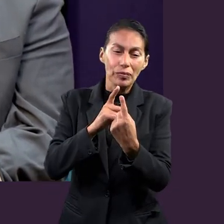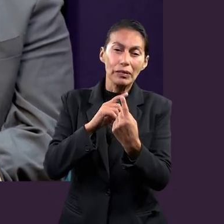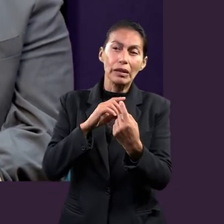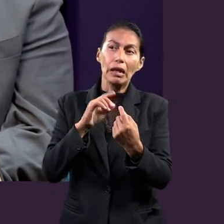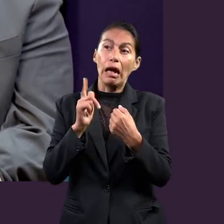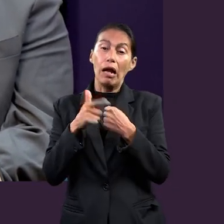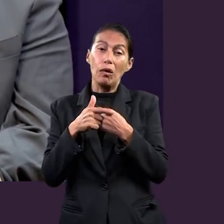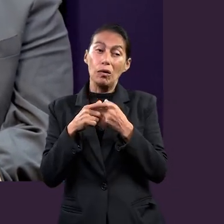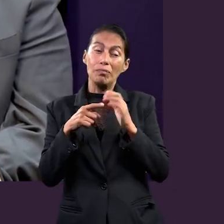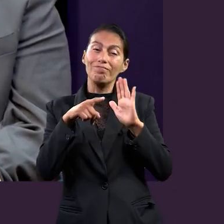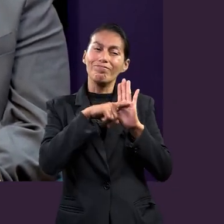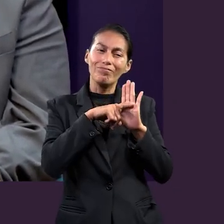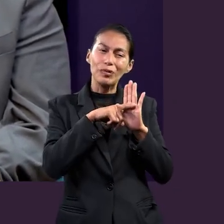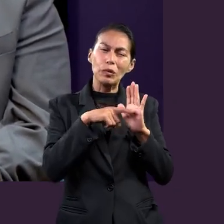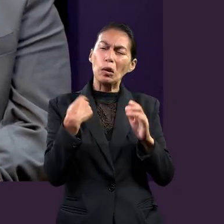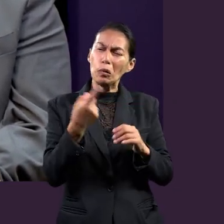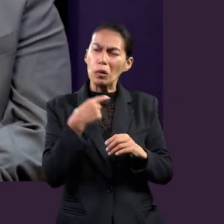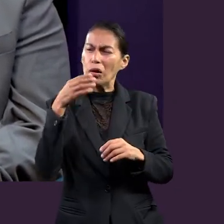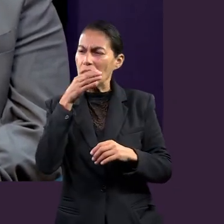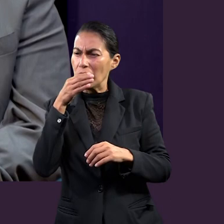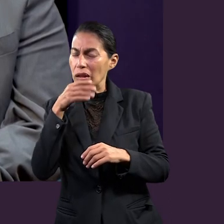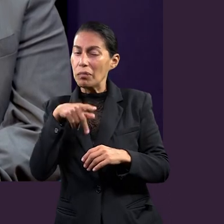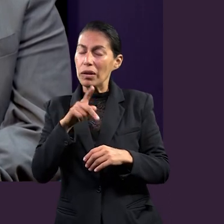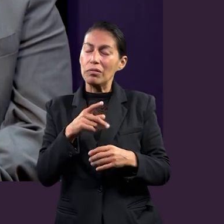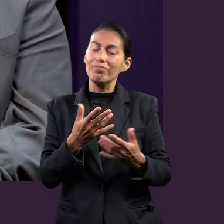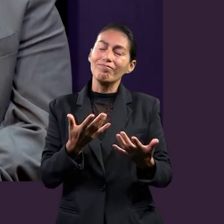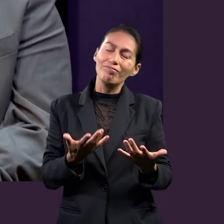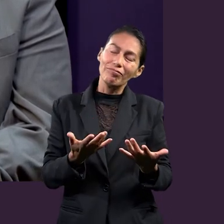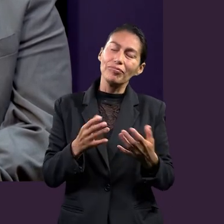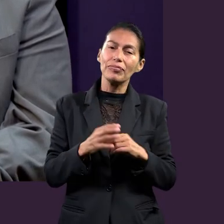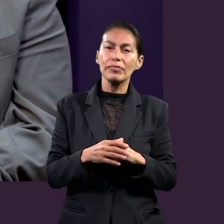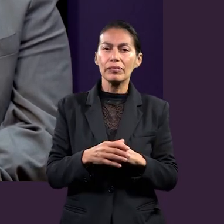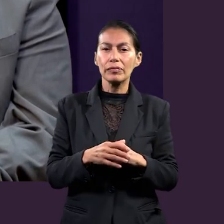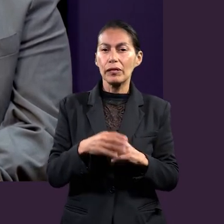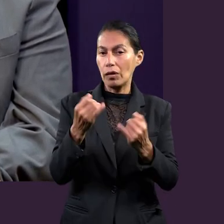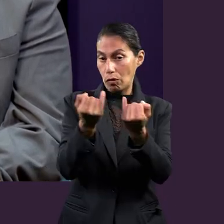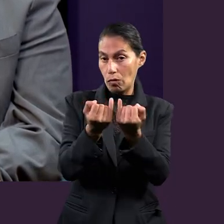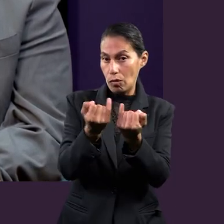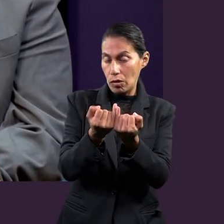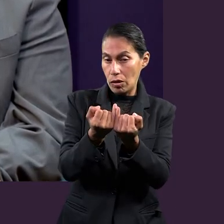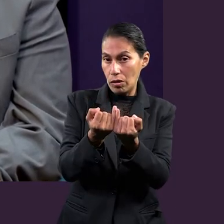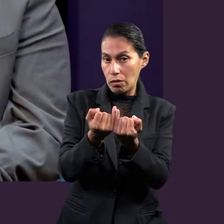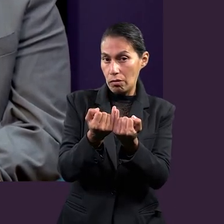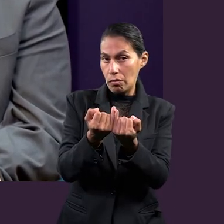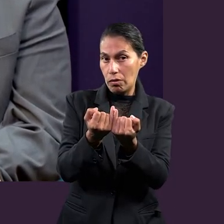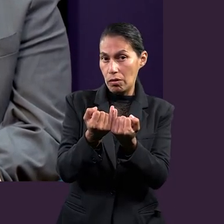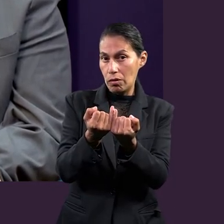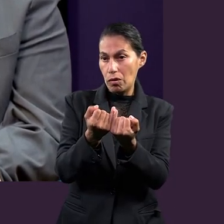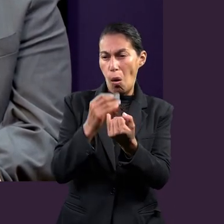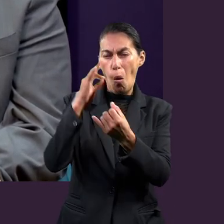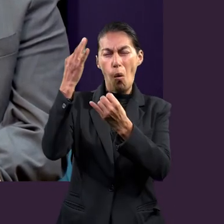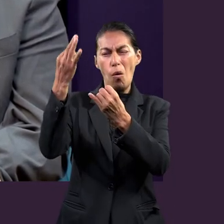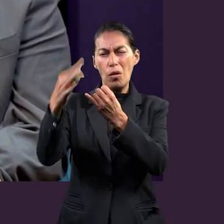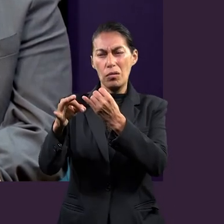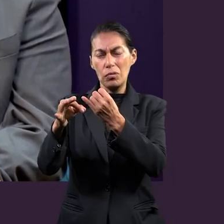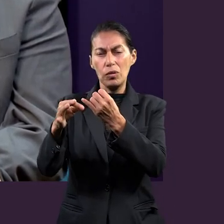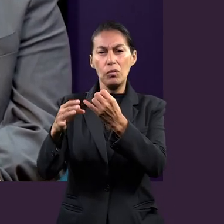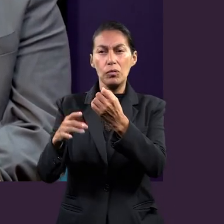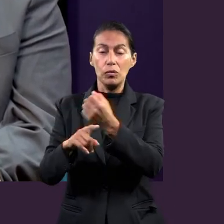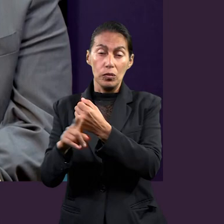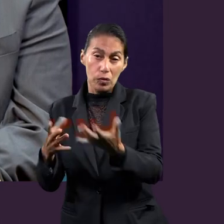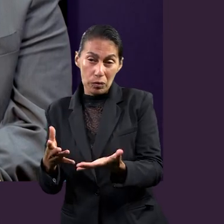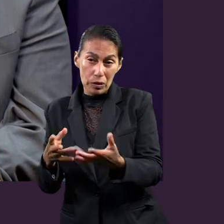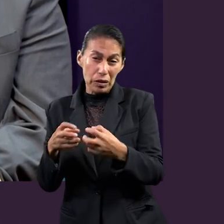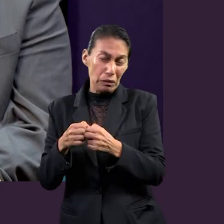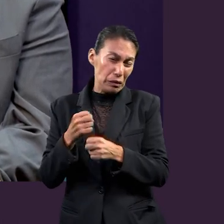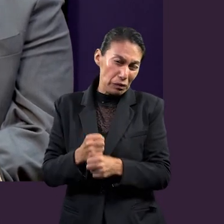situación donde tengamos que enfrentar algo negativo por ser cristianos. Y también puede ser, se puede interpretar